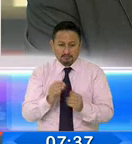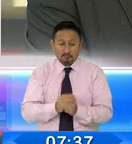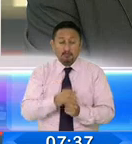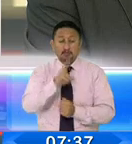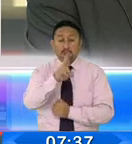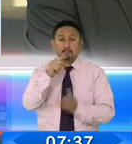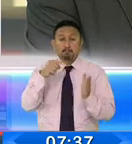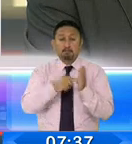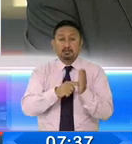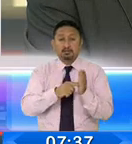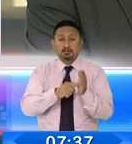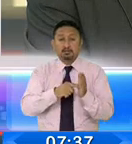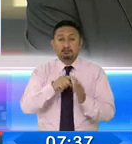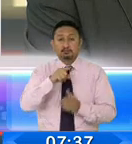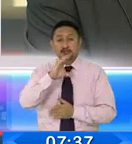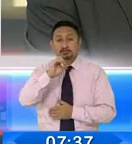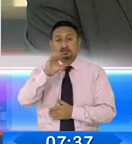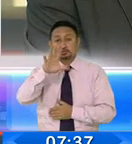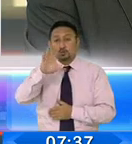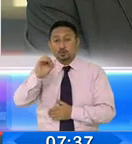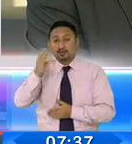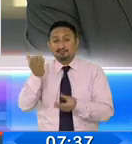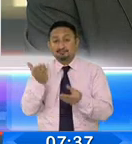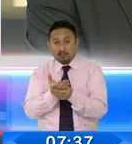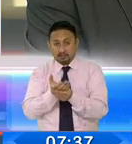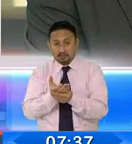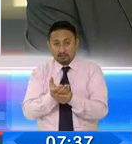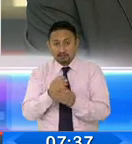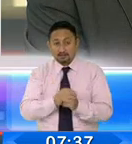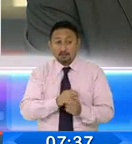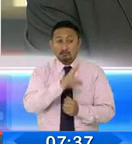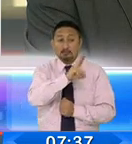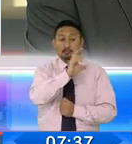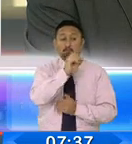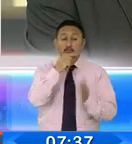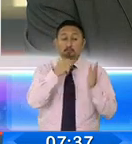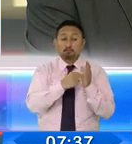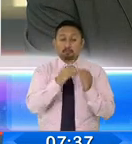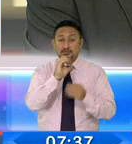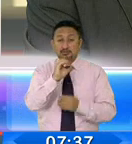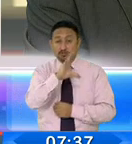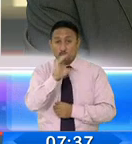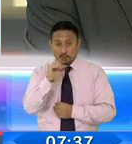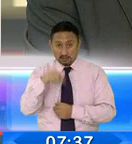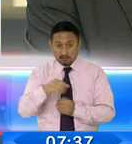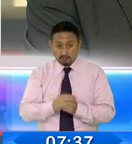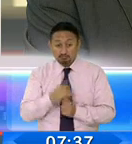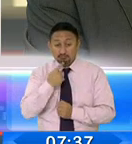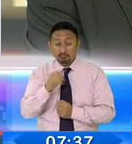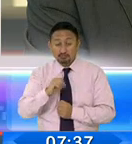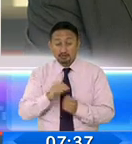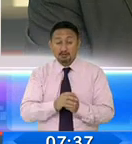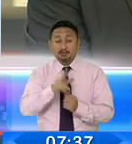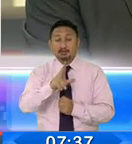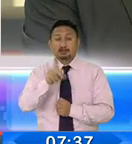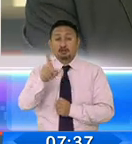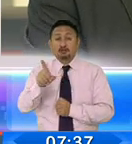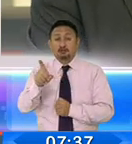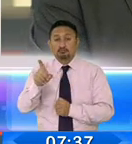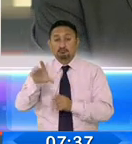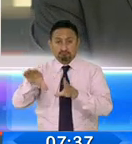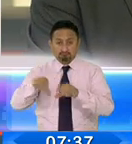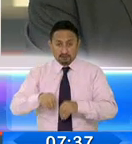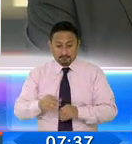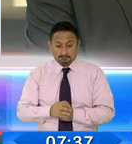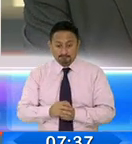.050 actas. De las 20.050 actas, ellos dieron paso solamente que se abran 31. Y